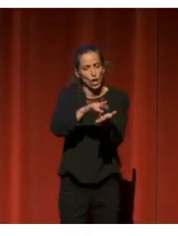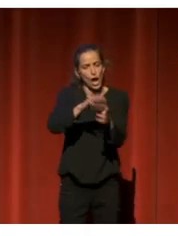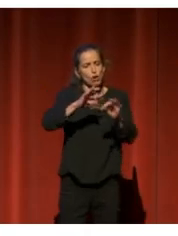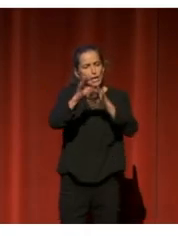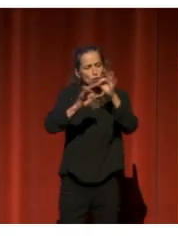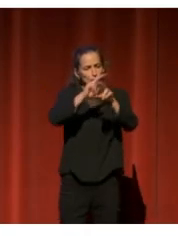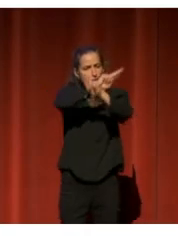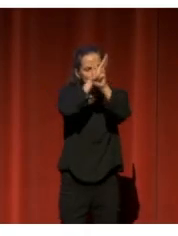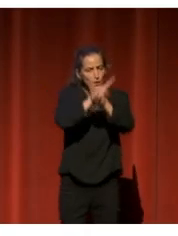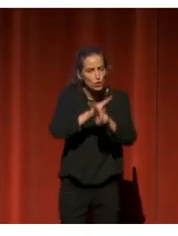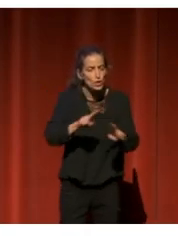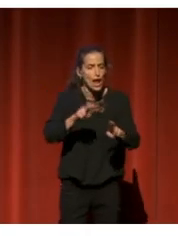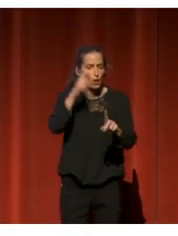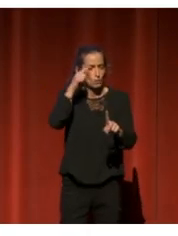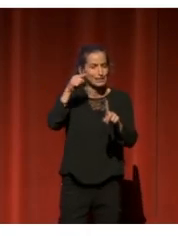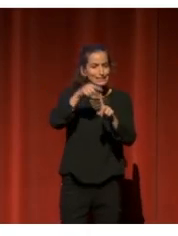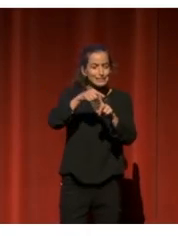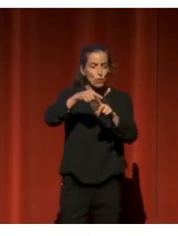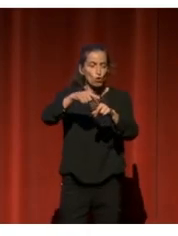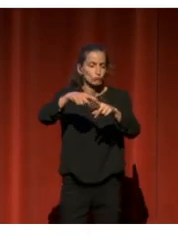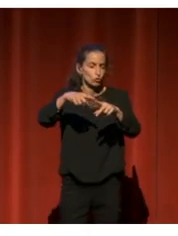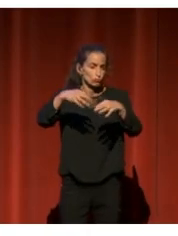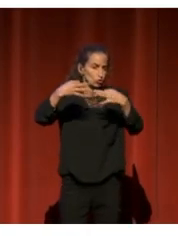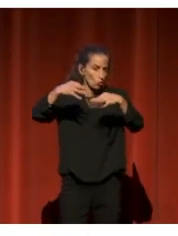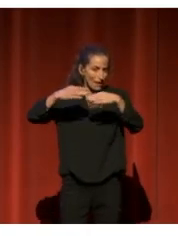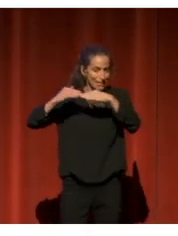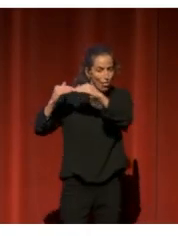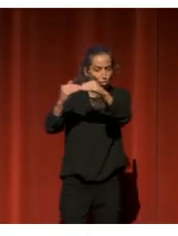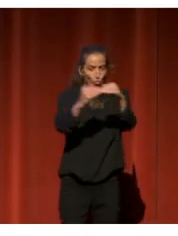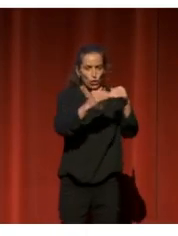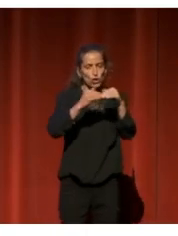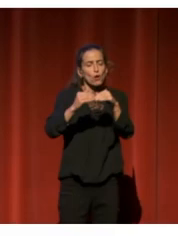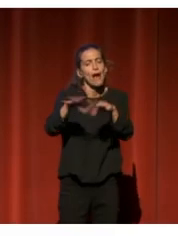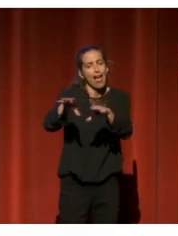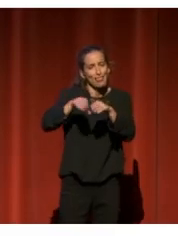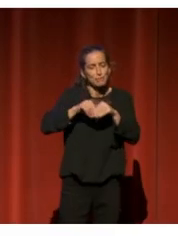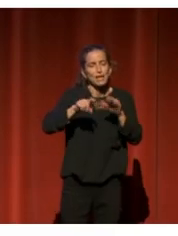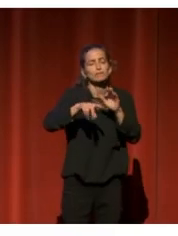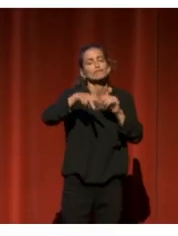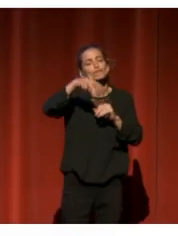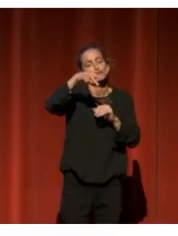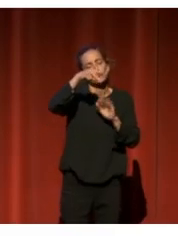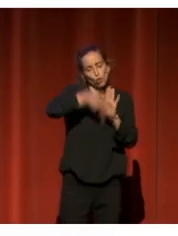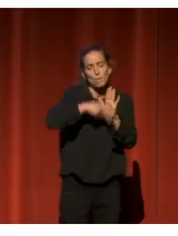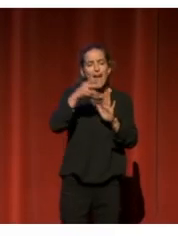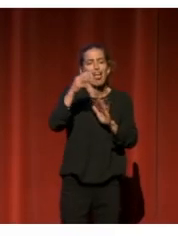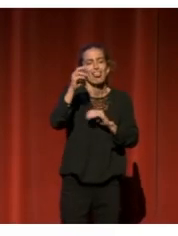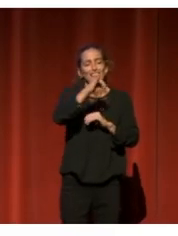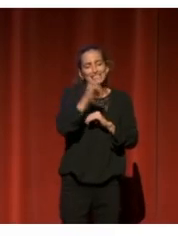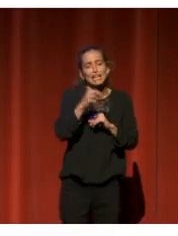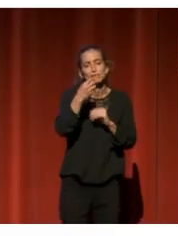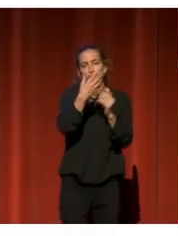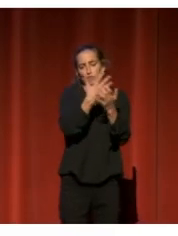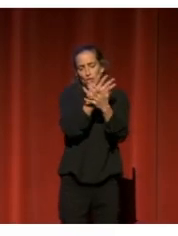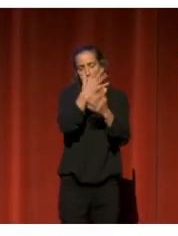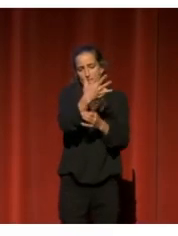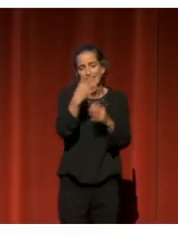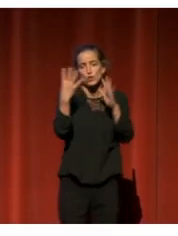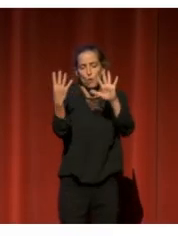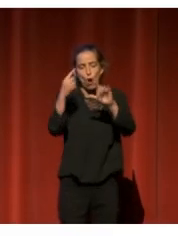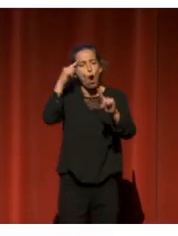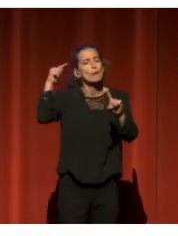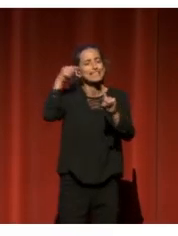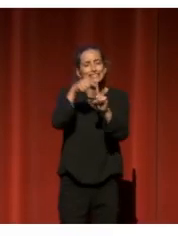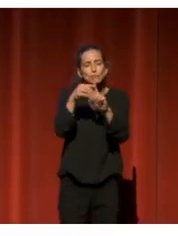para la Normalización, la ISO, adopta la norma Z3950 para el intercambio internacional, o sea, un